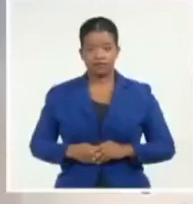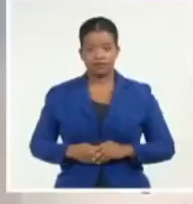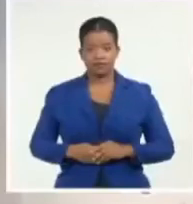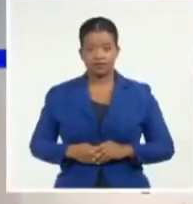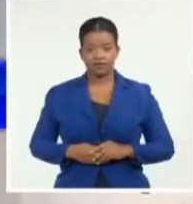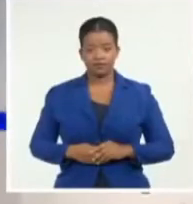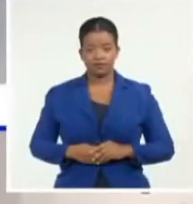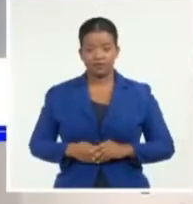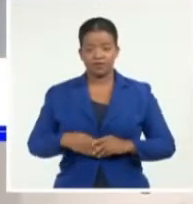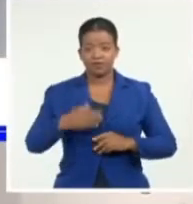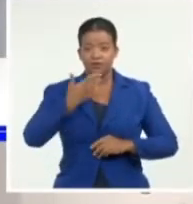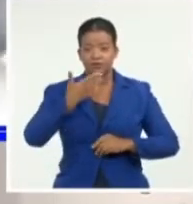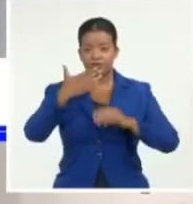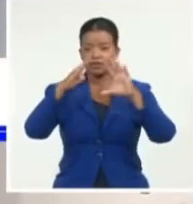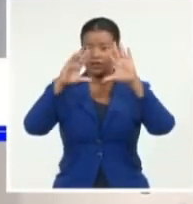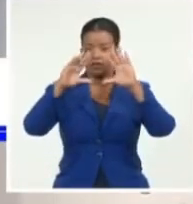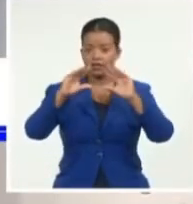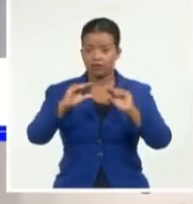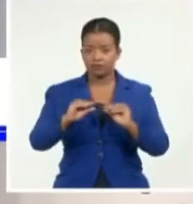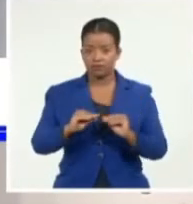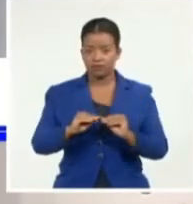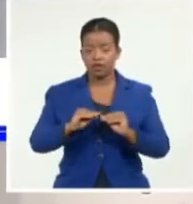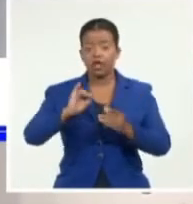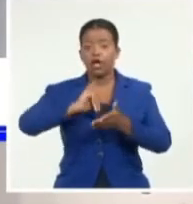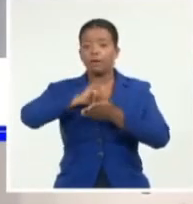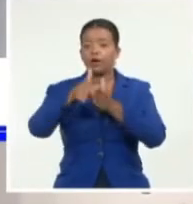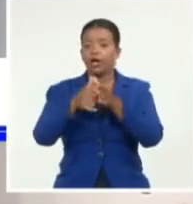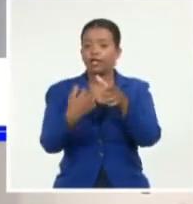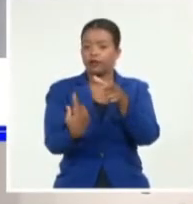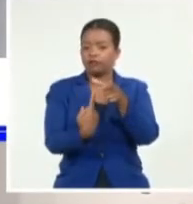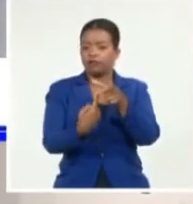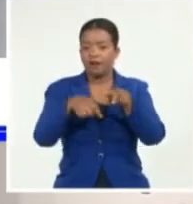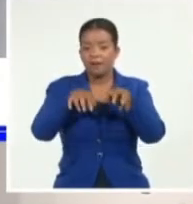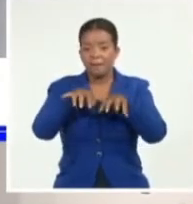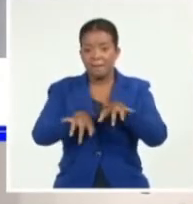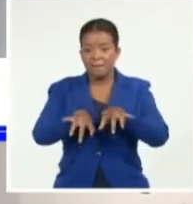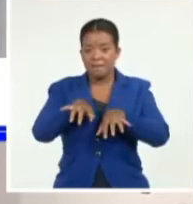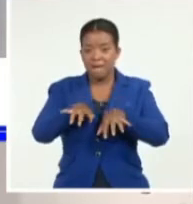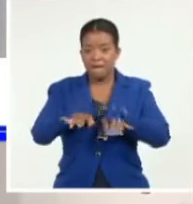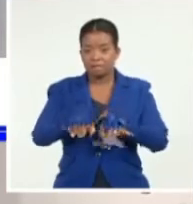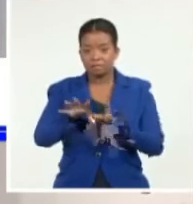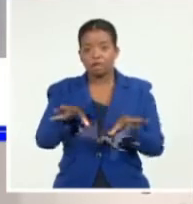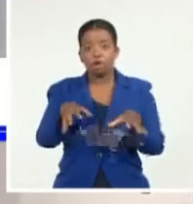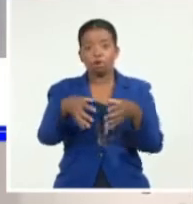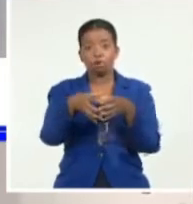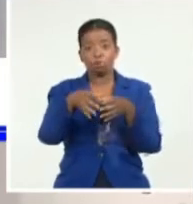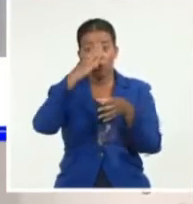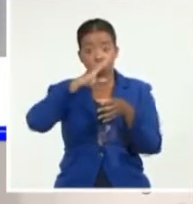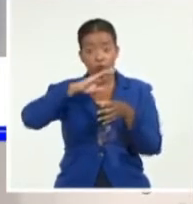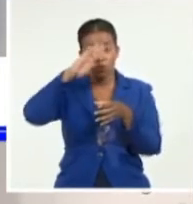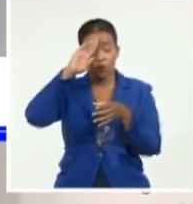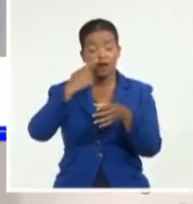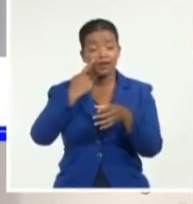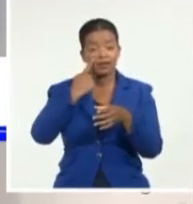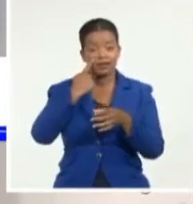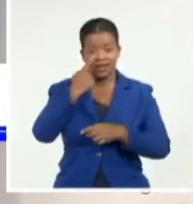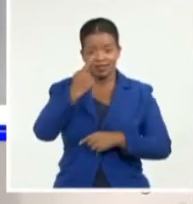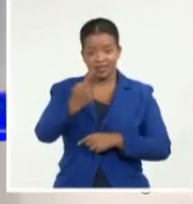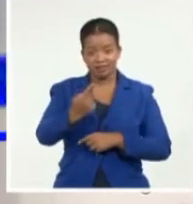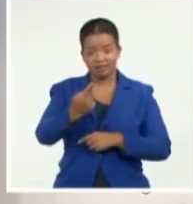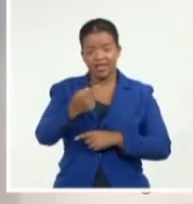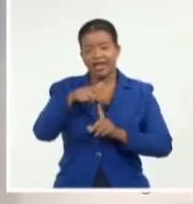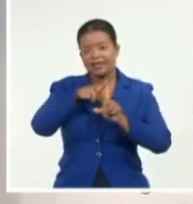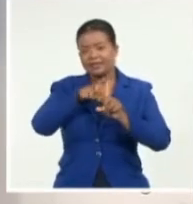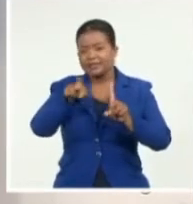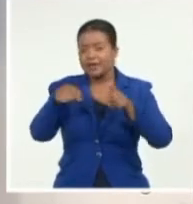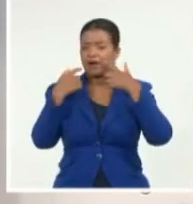Buenas noches, el proyecto discográfico más reciente del pianista Alejandro Falcón y su grupo Cubadentro propone un recorrido por temas importantes de